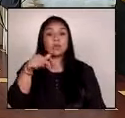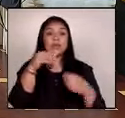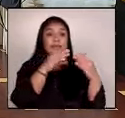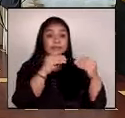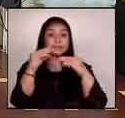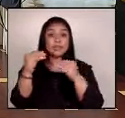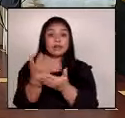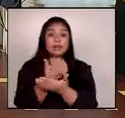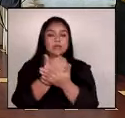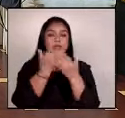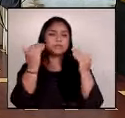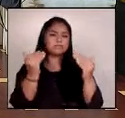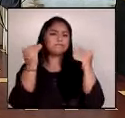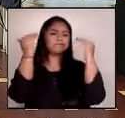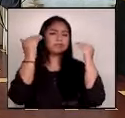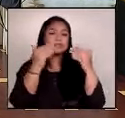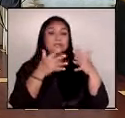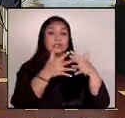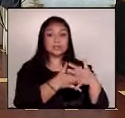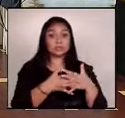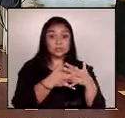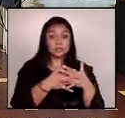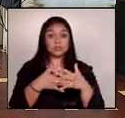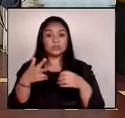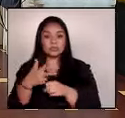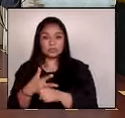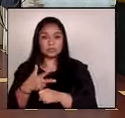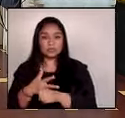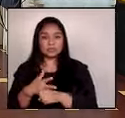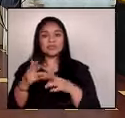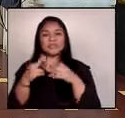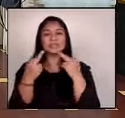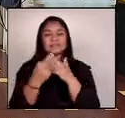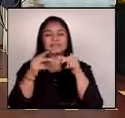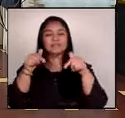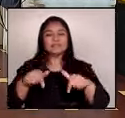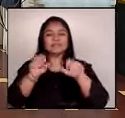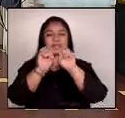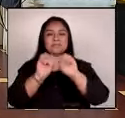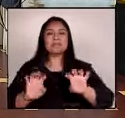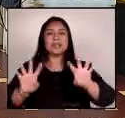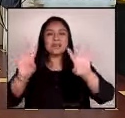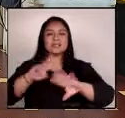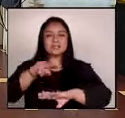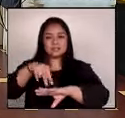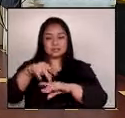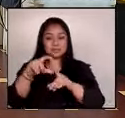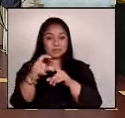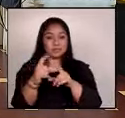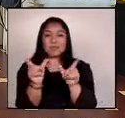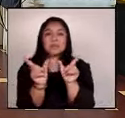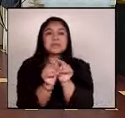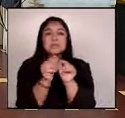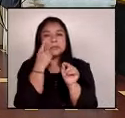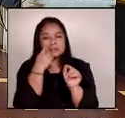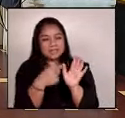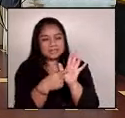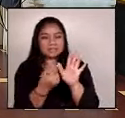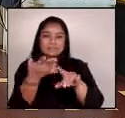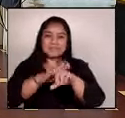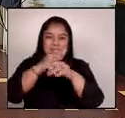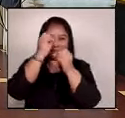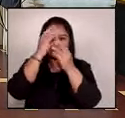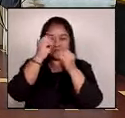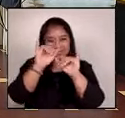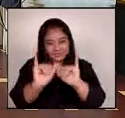económico de alto nivel entre Estados Unidos y Guatemala, reunión que se lleva a cabo en el Palacio Nacional de la Cultura. En breve les traeremos más información.